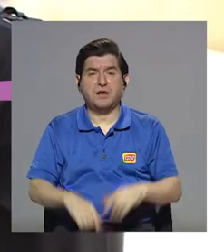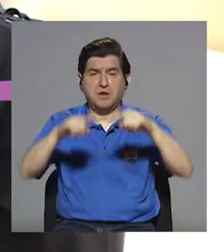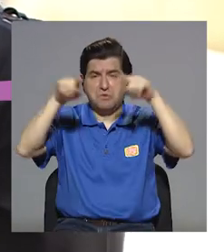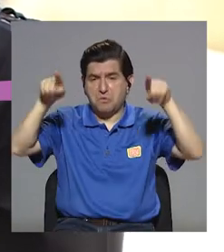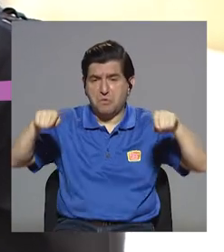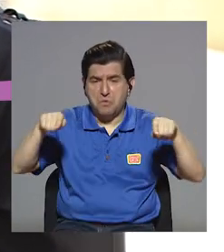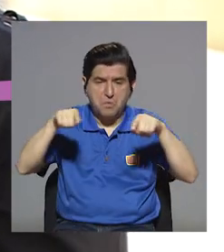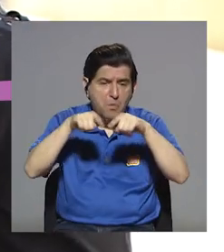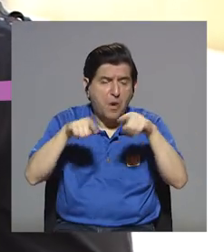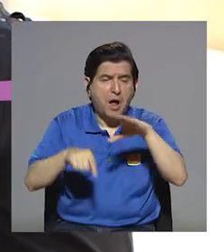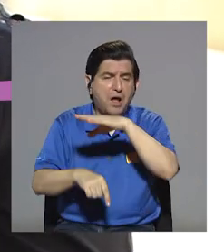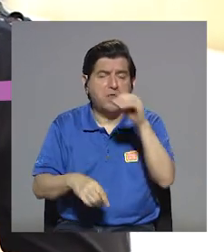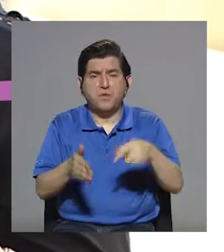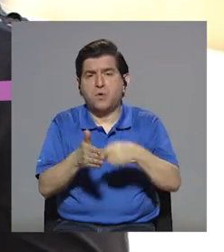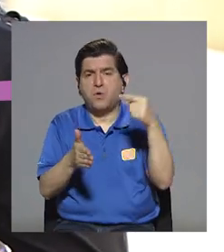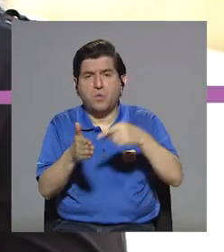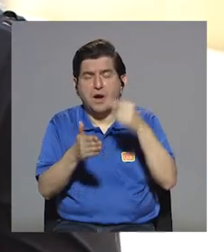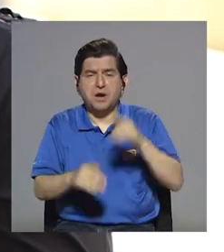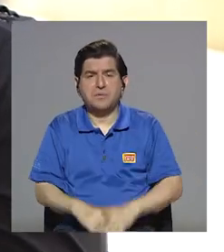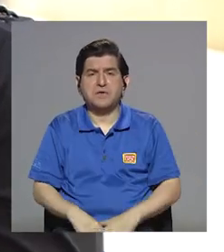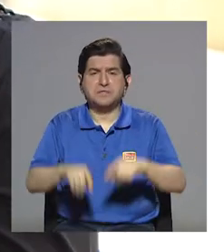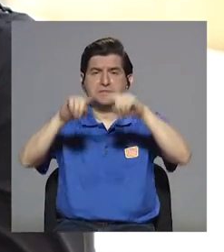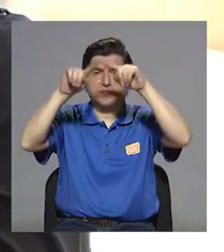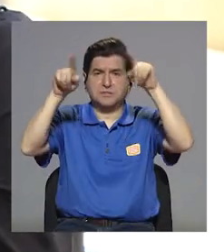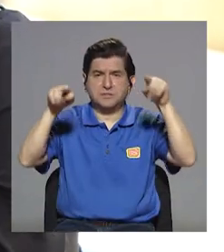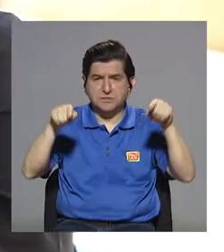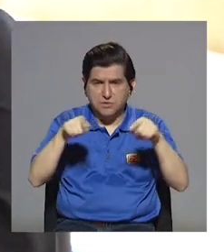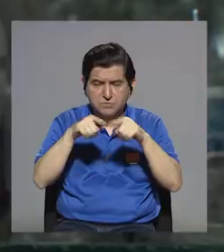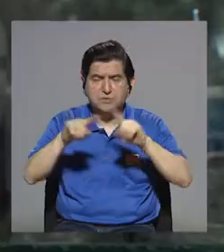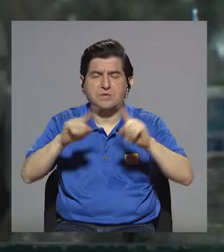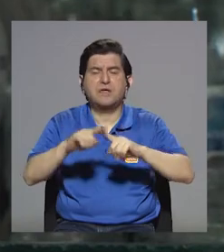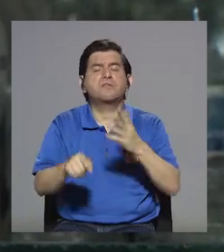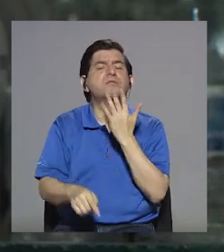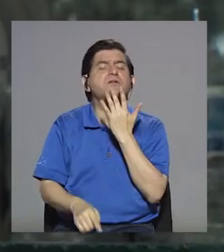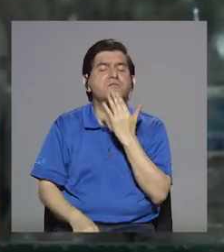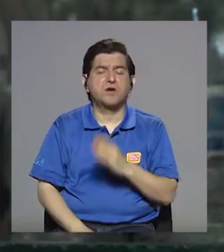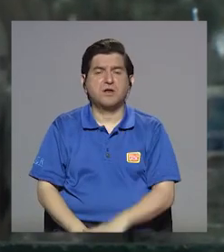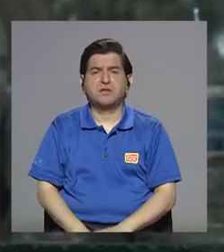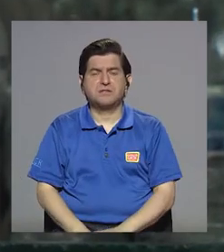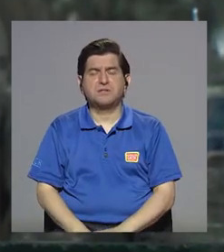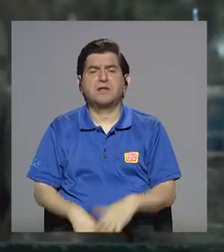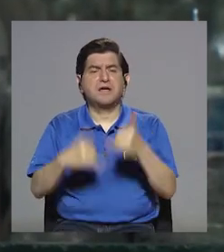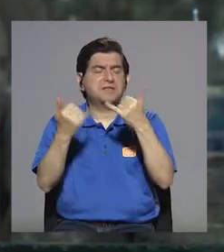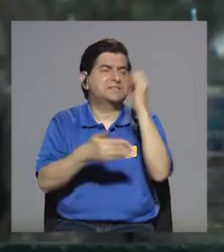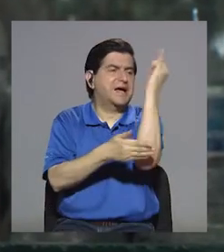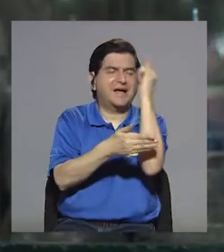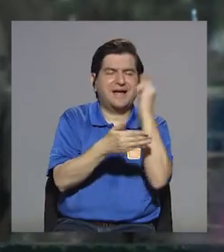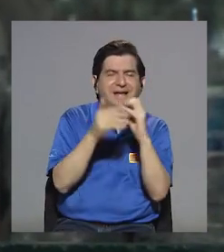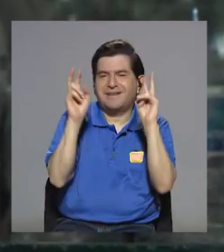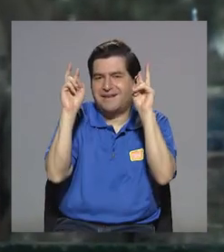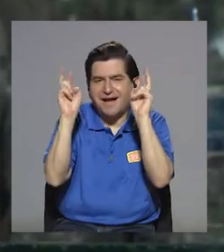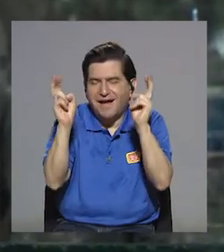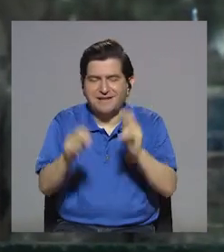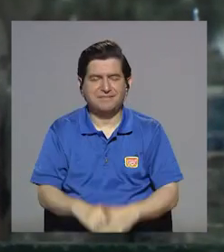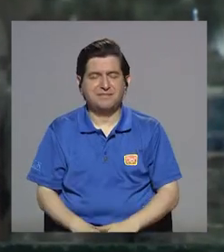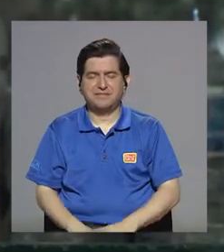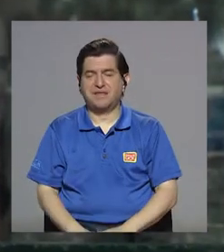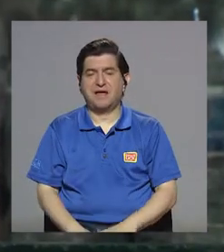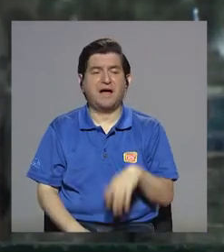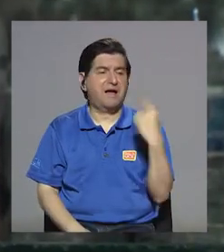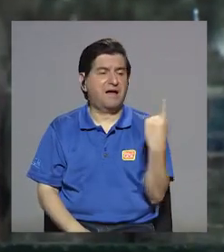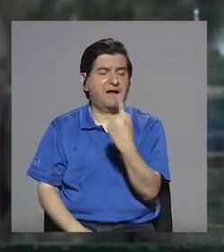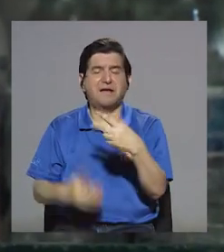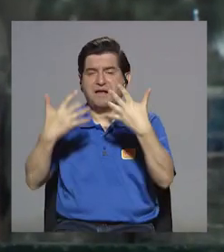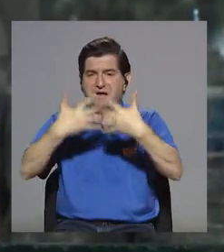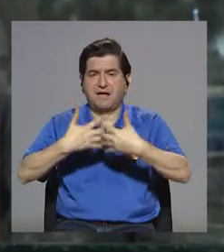cuadrito que ustedes pueden ver o a veces lo muestran en circulitos con diferentes colores o con manzanitas, ya el arte eso es dependiente de